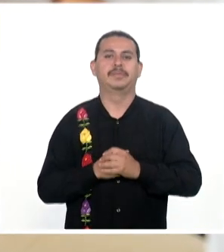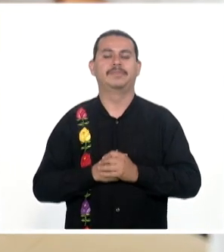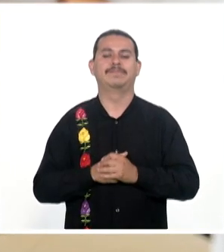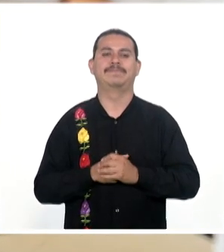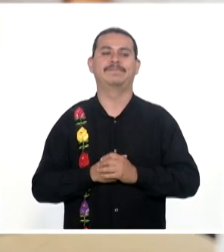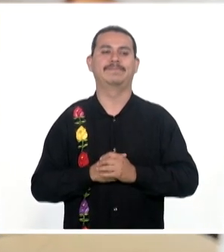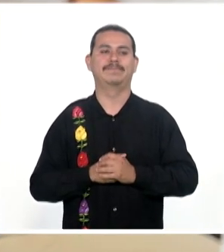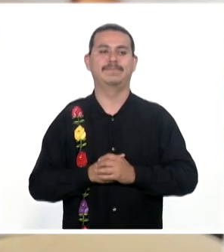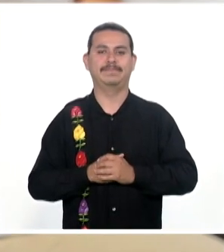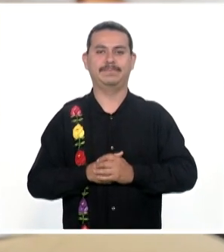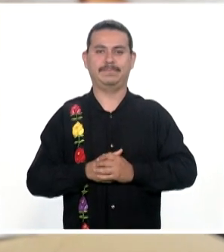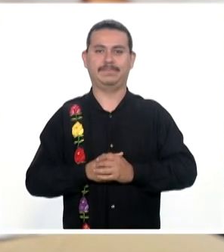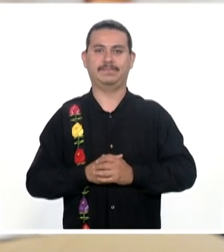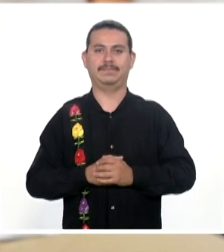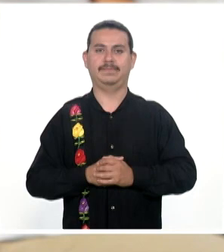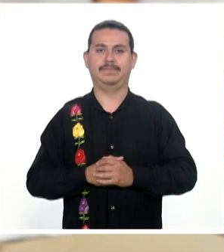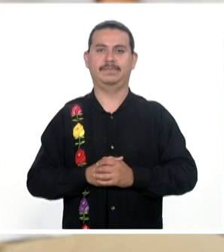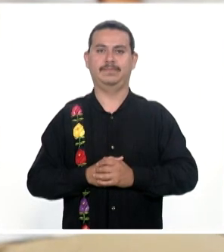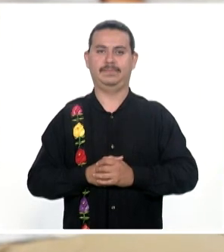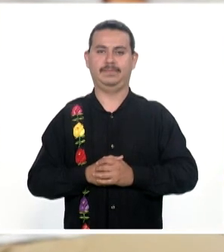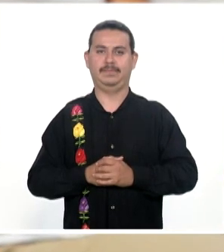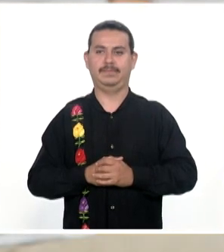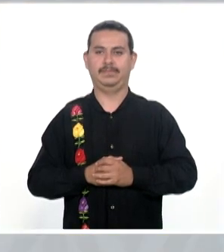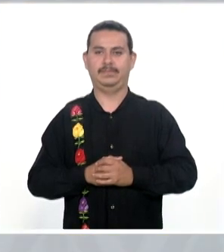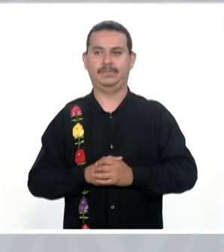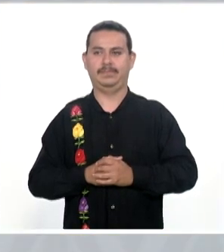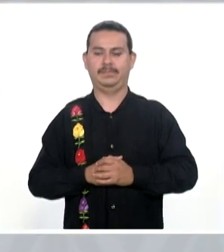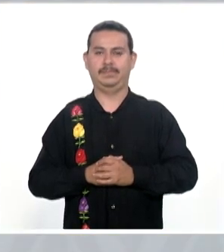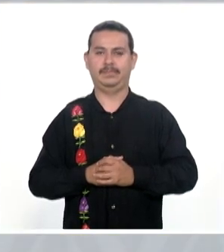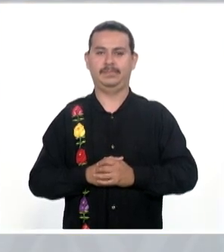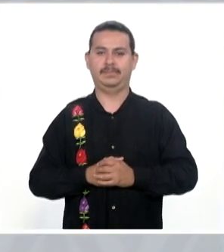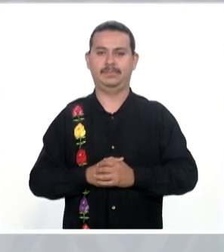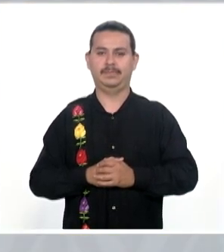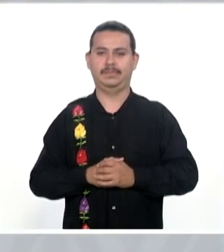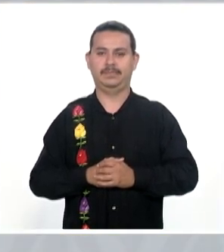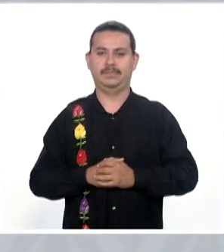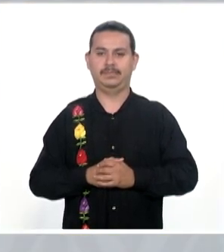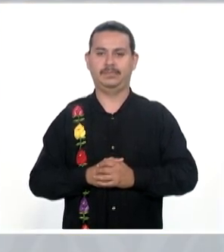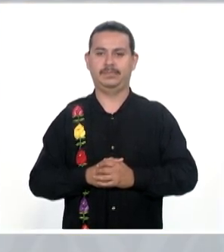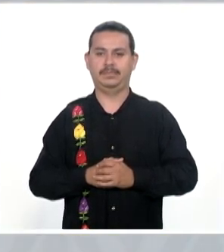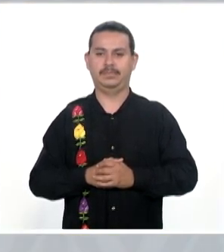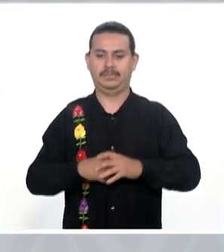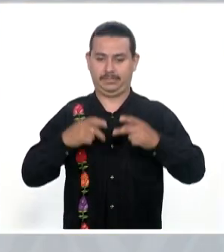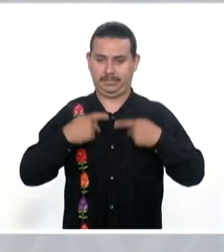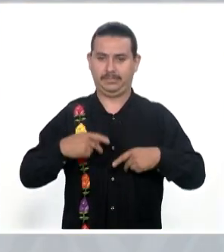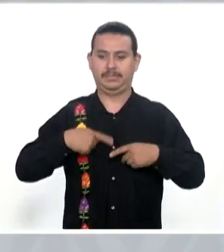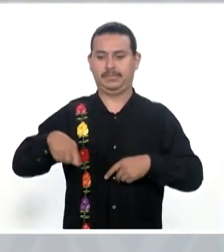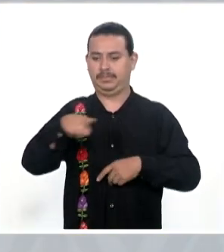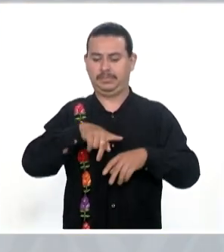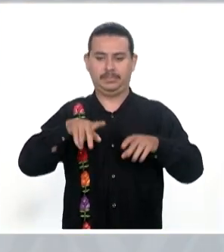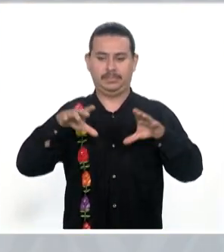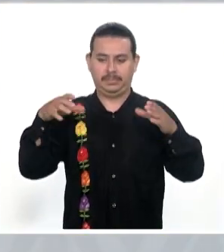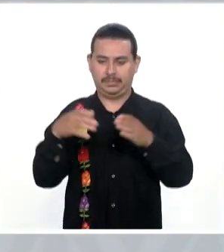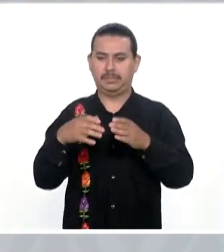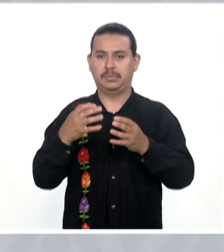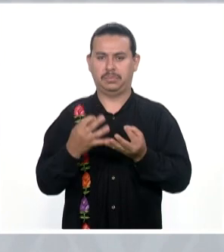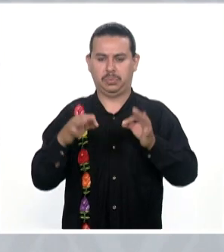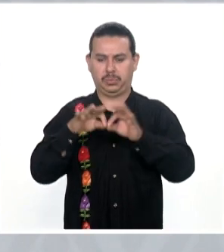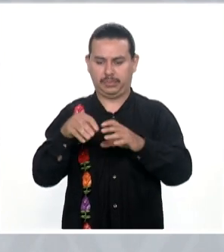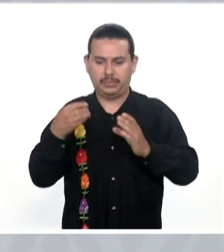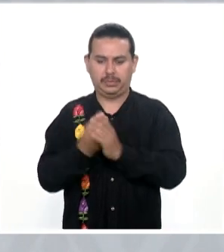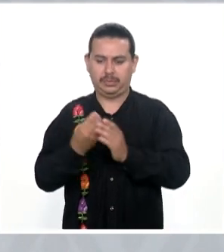La formación De personas Y la construcción De perfiles Altamente